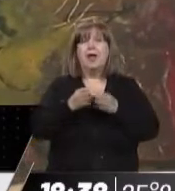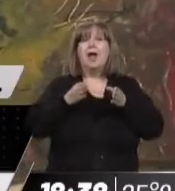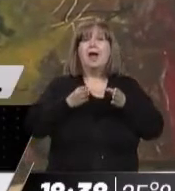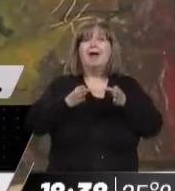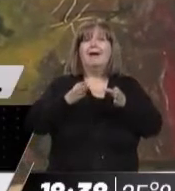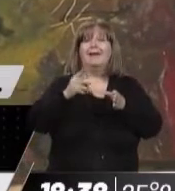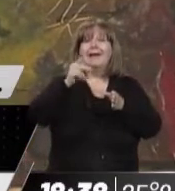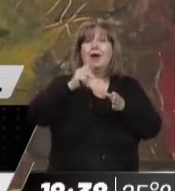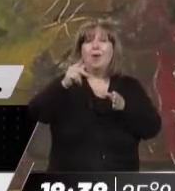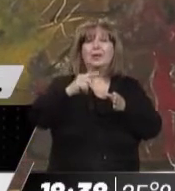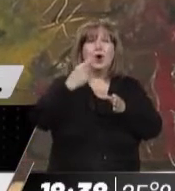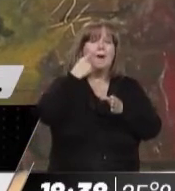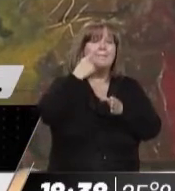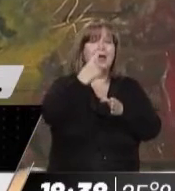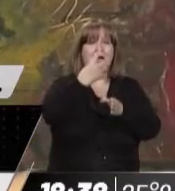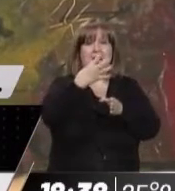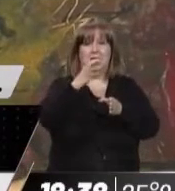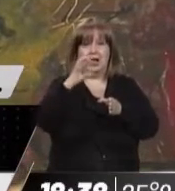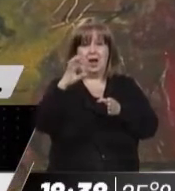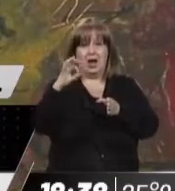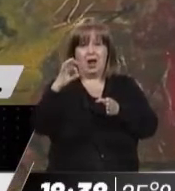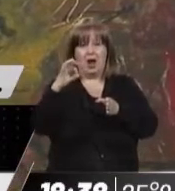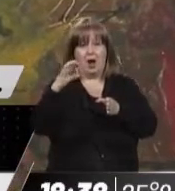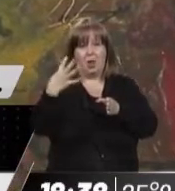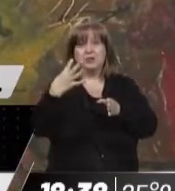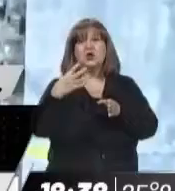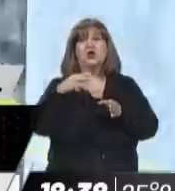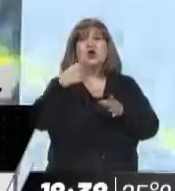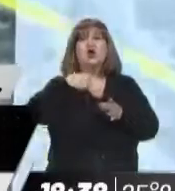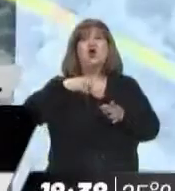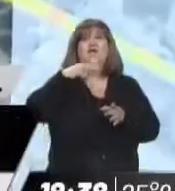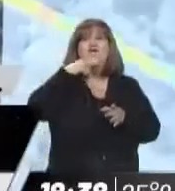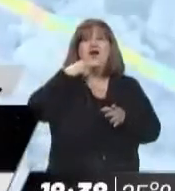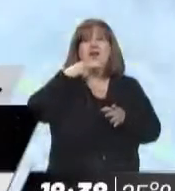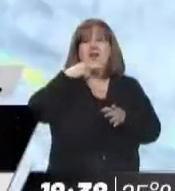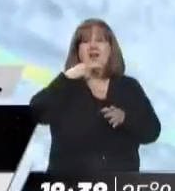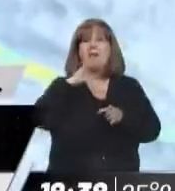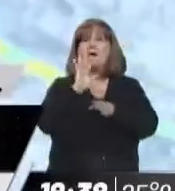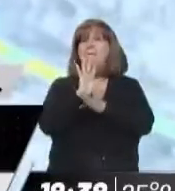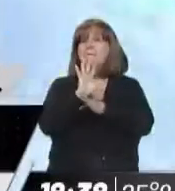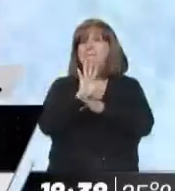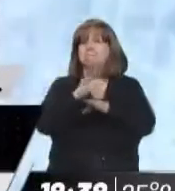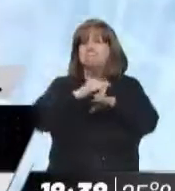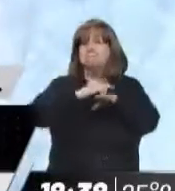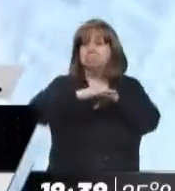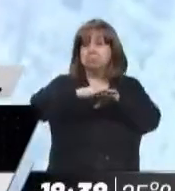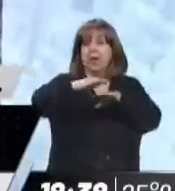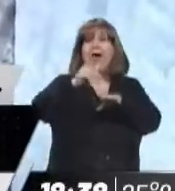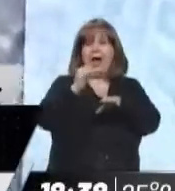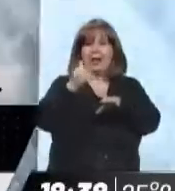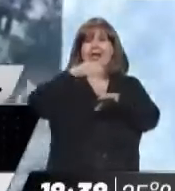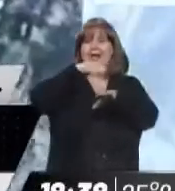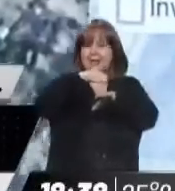1004 de la ruta nacional 7 se encuentra en color verde. Eso indica que se encuentra con un agüellamiento